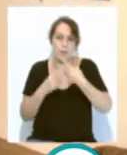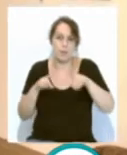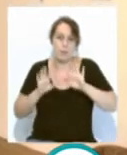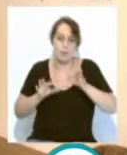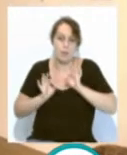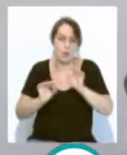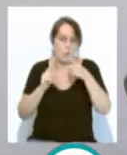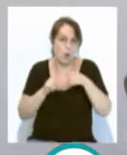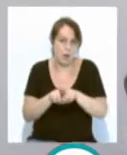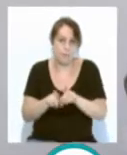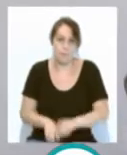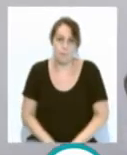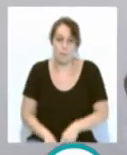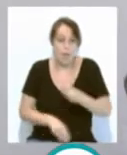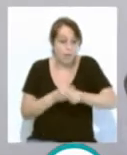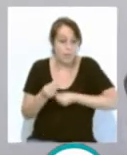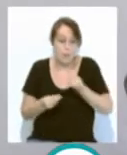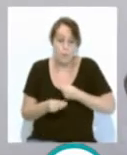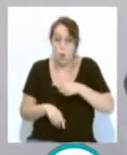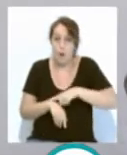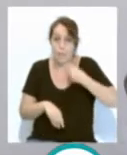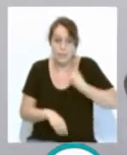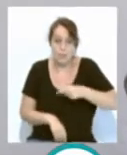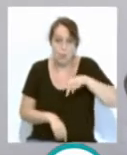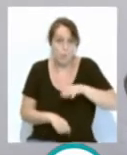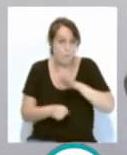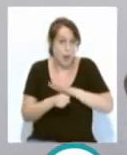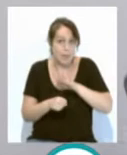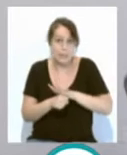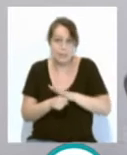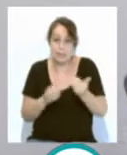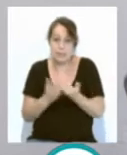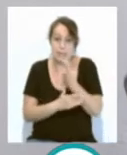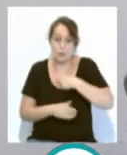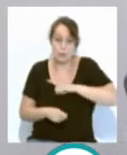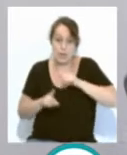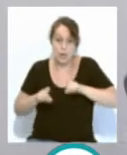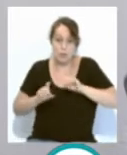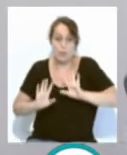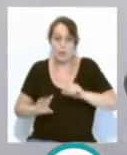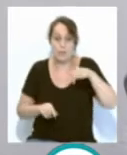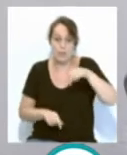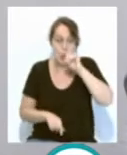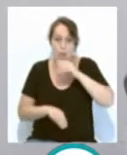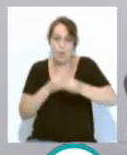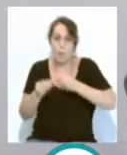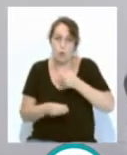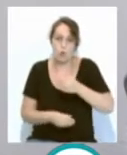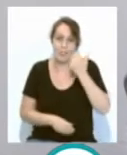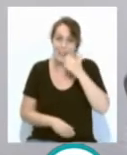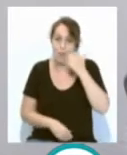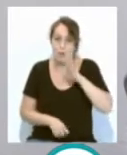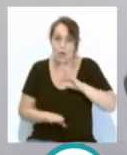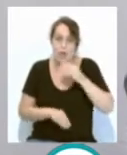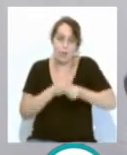especiales. Siempre lo hacemos toda la misma hora y, además, es un martes, que es el día de descanso nuestro, pero este año lo hacemos un sábado y lo hacemos, bueno, de forma